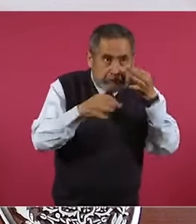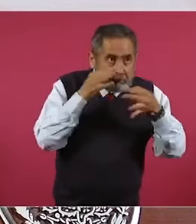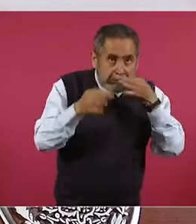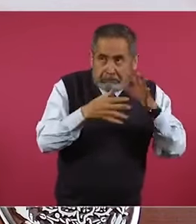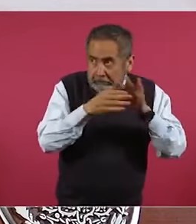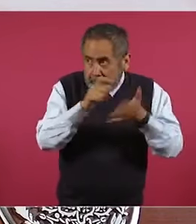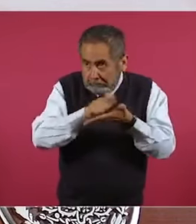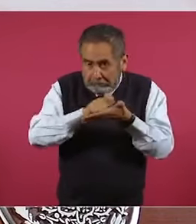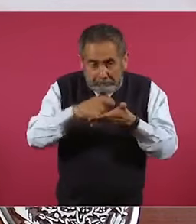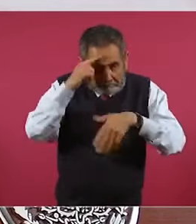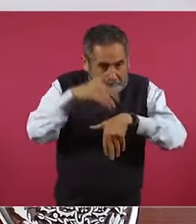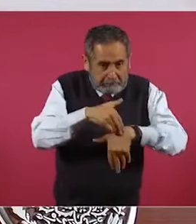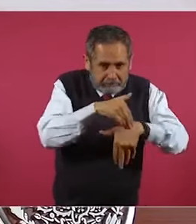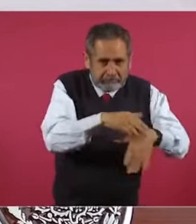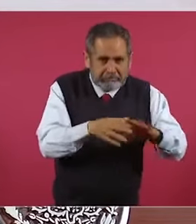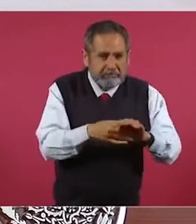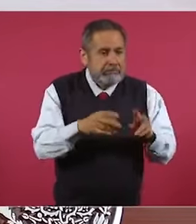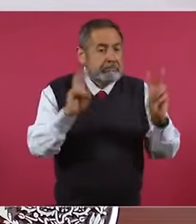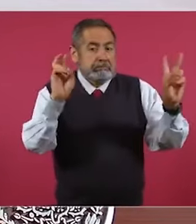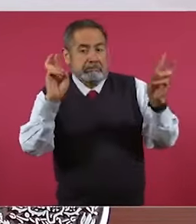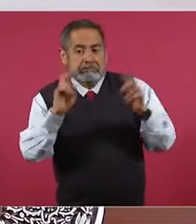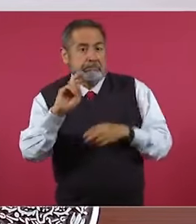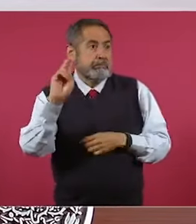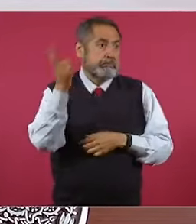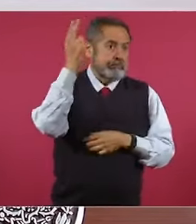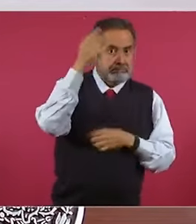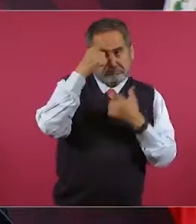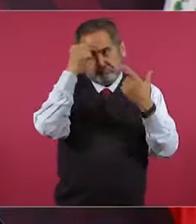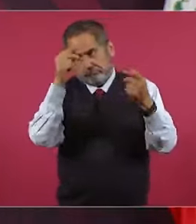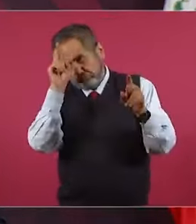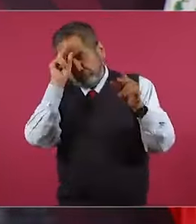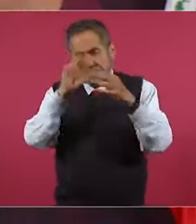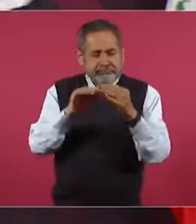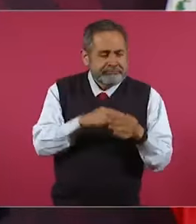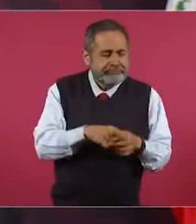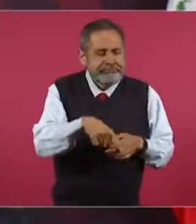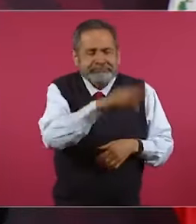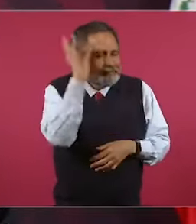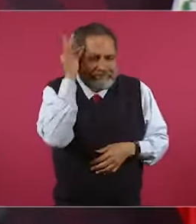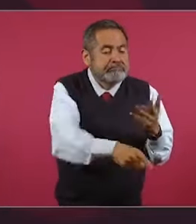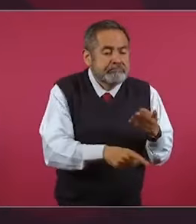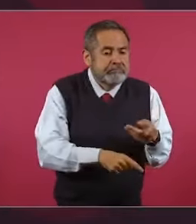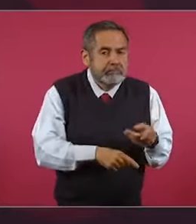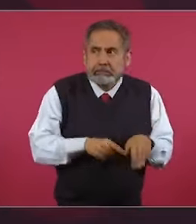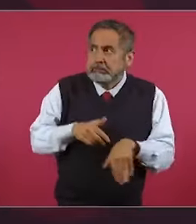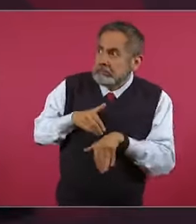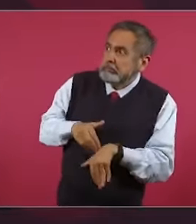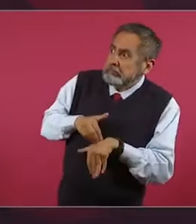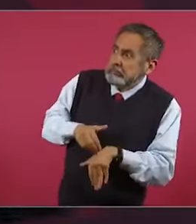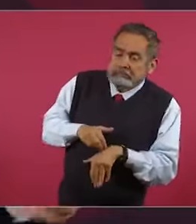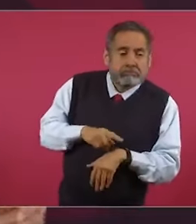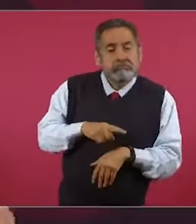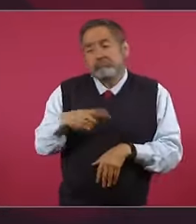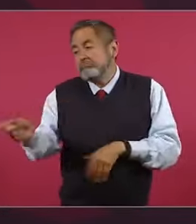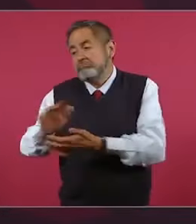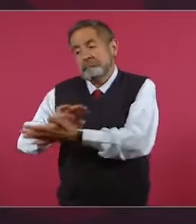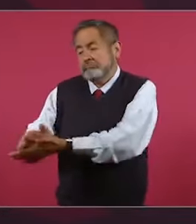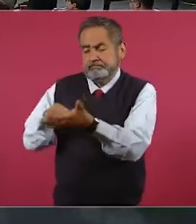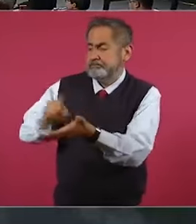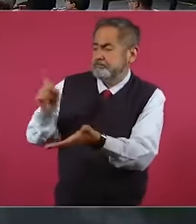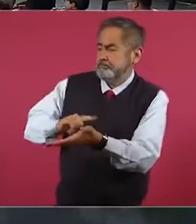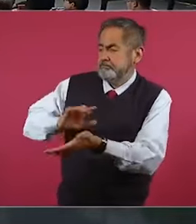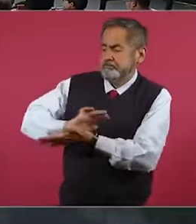de la academia o de la intelectualidad quieran pisotear la Constitución,